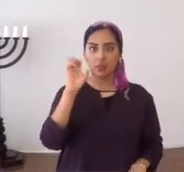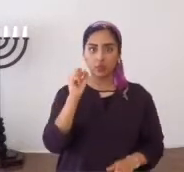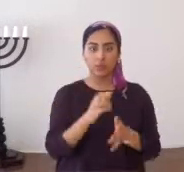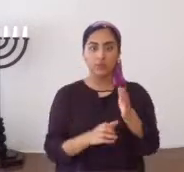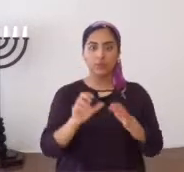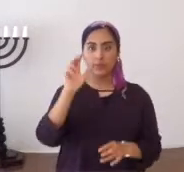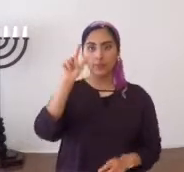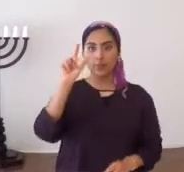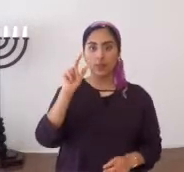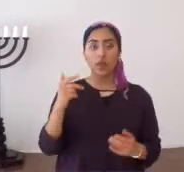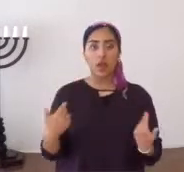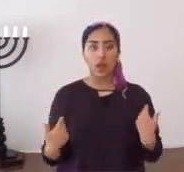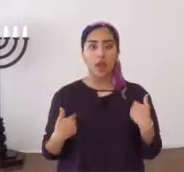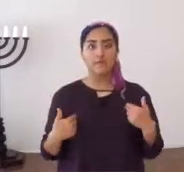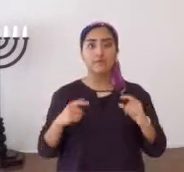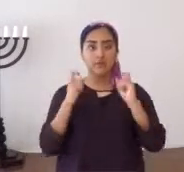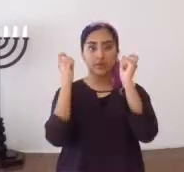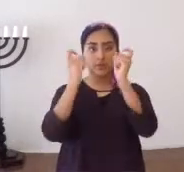23,